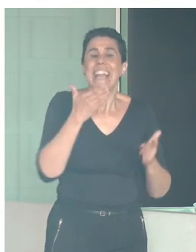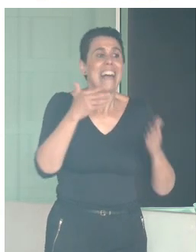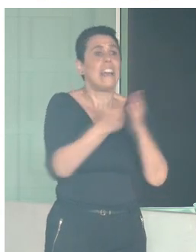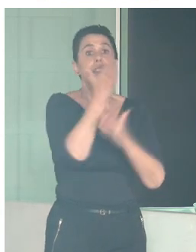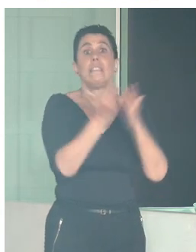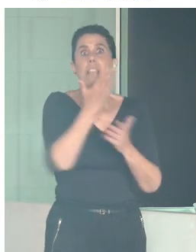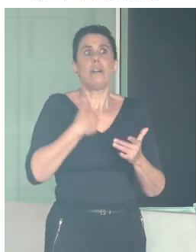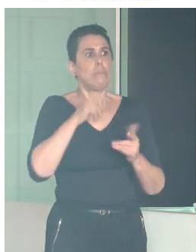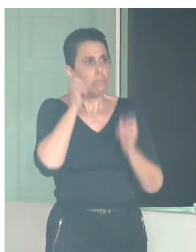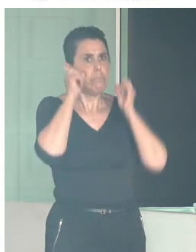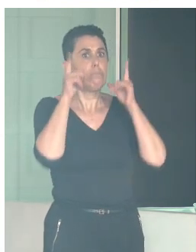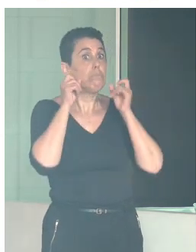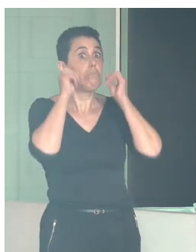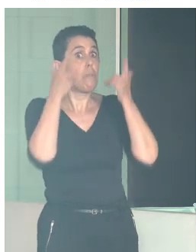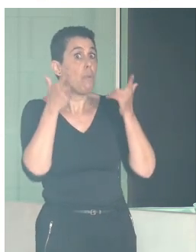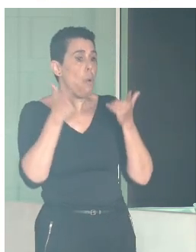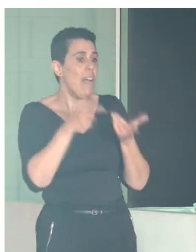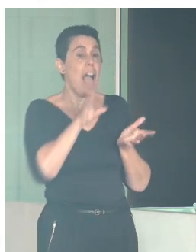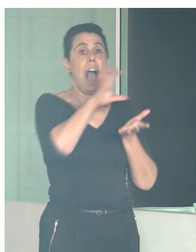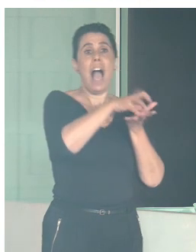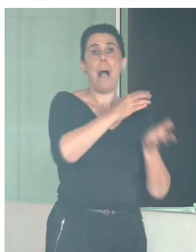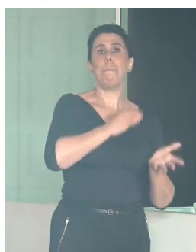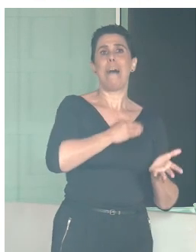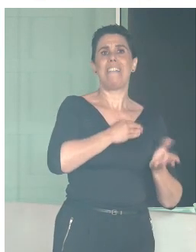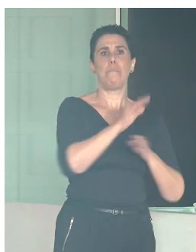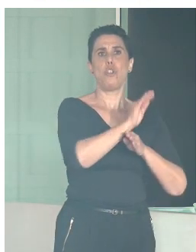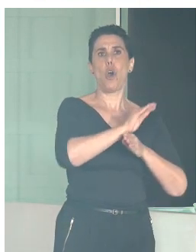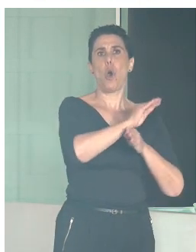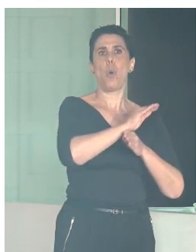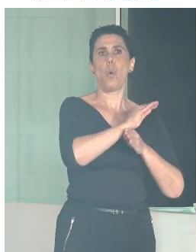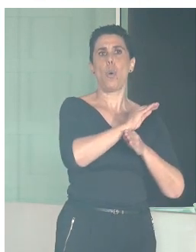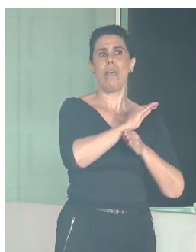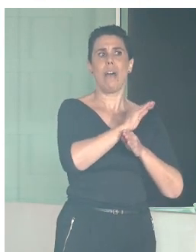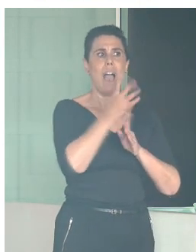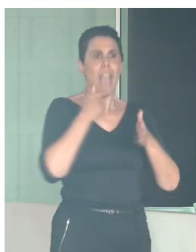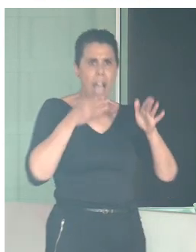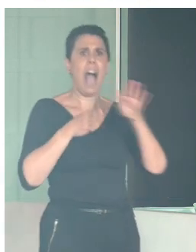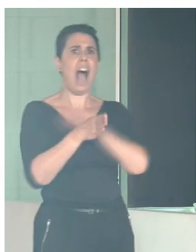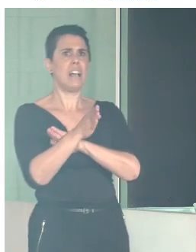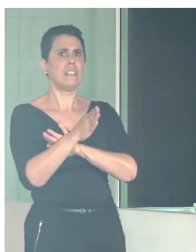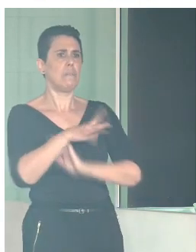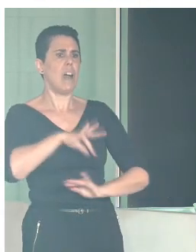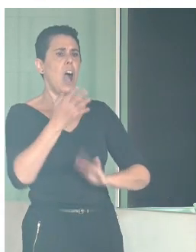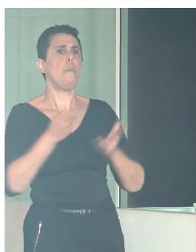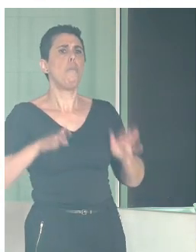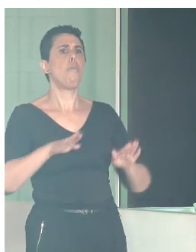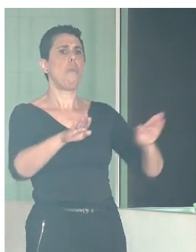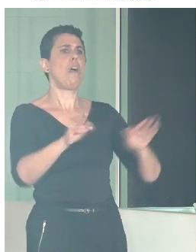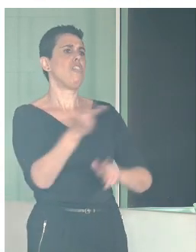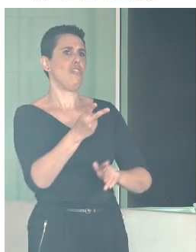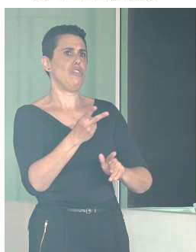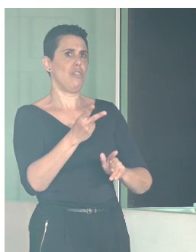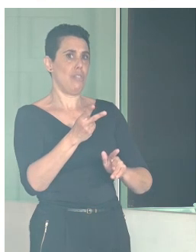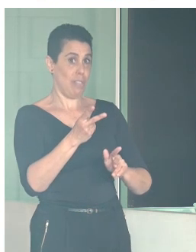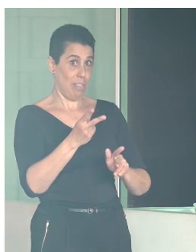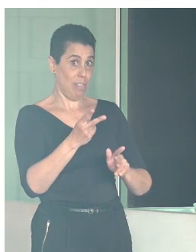patrimonio con la accesibilidad, que se puede preservar ese patrimonio y ponerlo en valor, con ejemplos de buenas prácticas que se van a